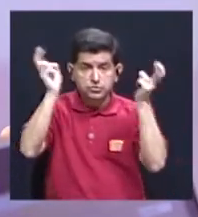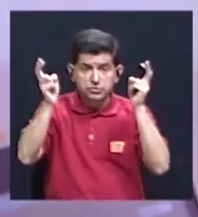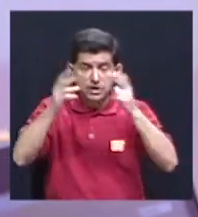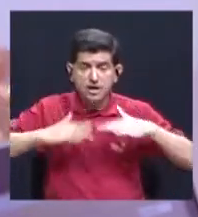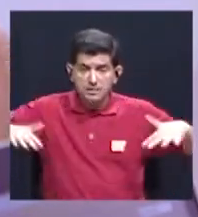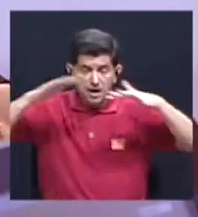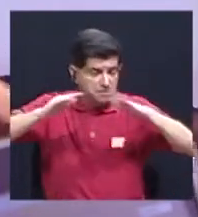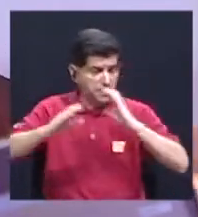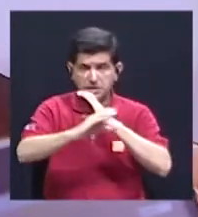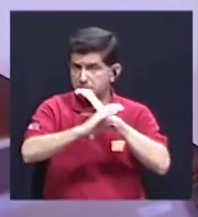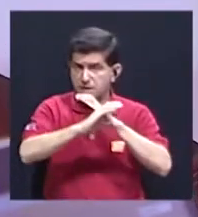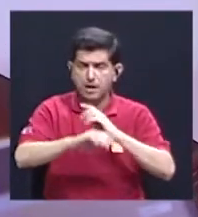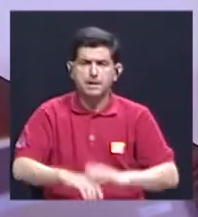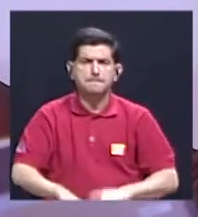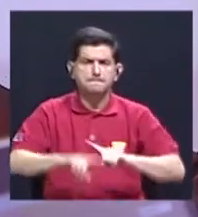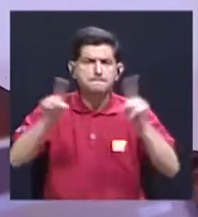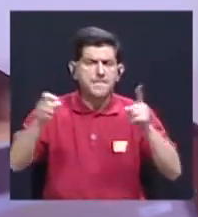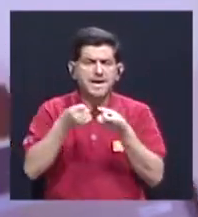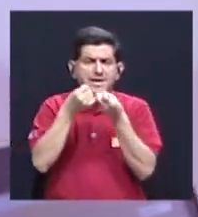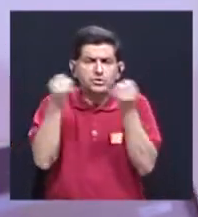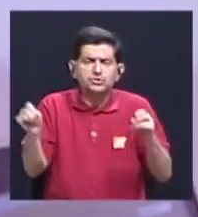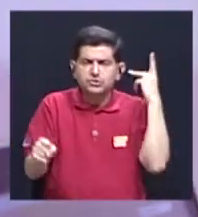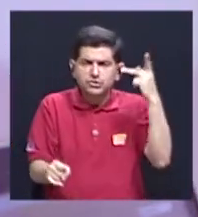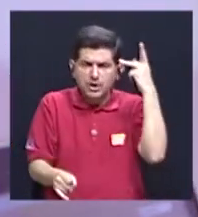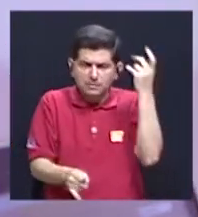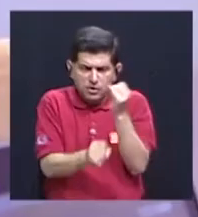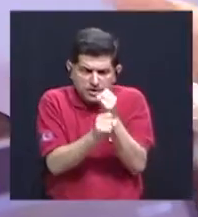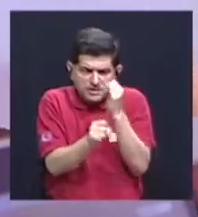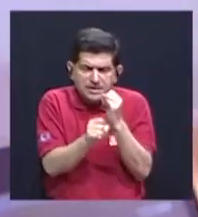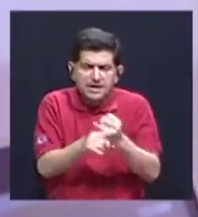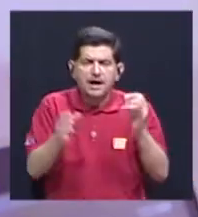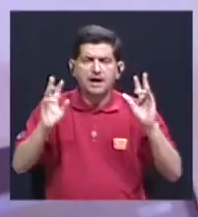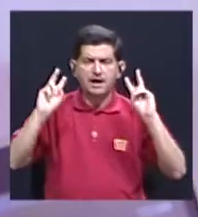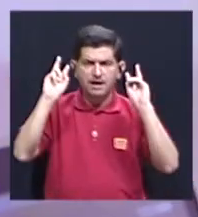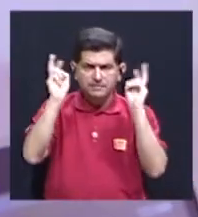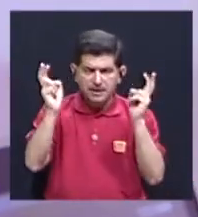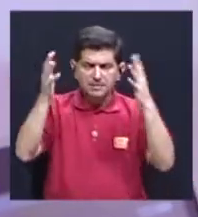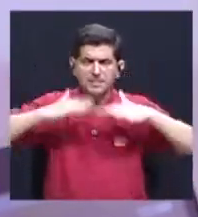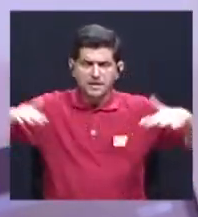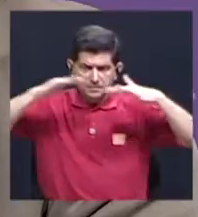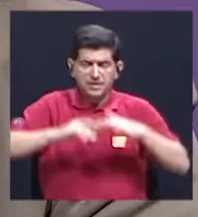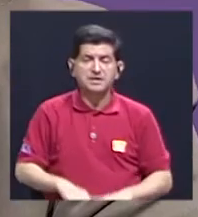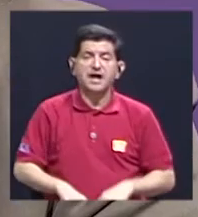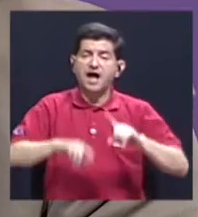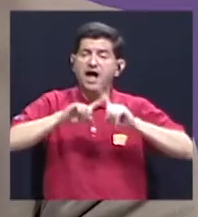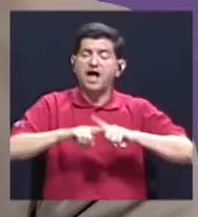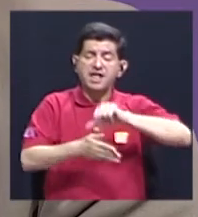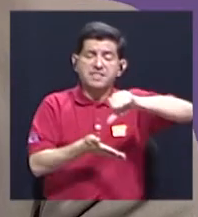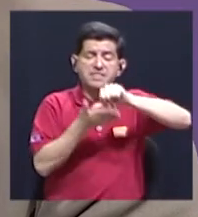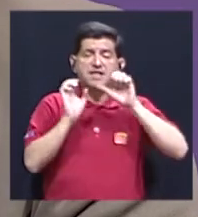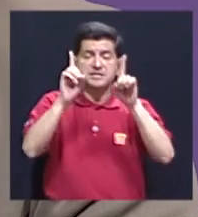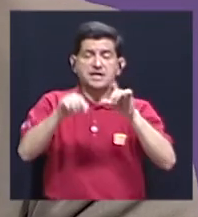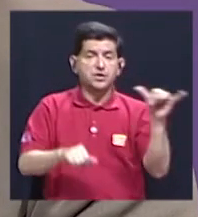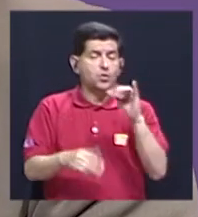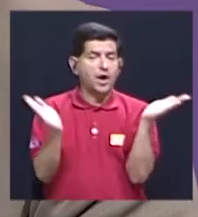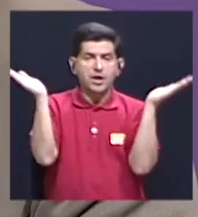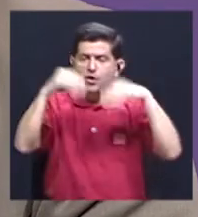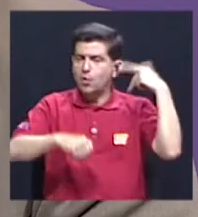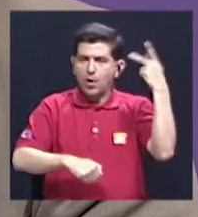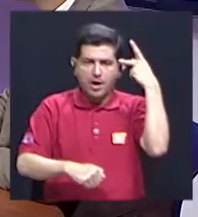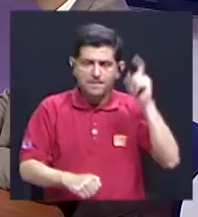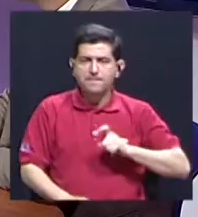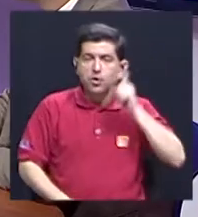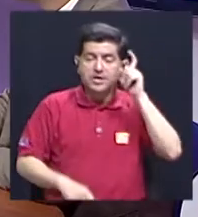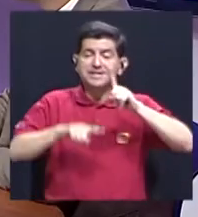está descuidado. Si no hay una política institucional ambiental, eso va a depender del centro educativo. Como no hay una política institucional de género,